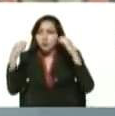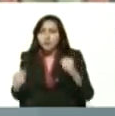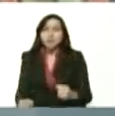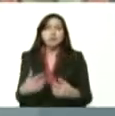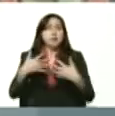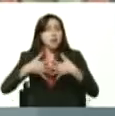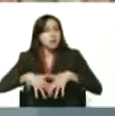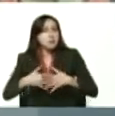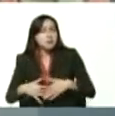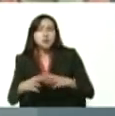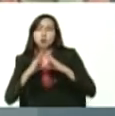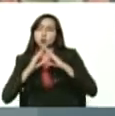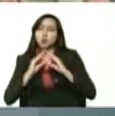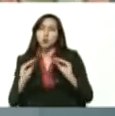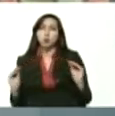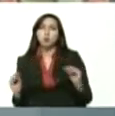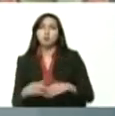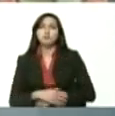empresarias,